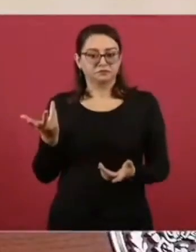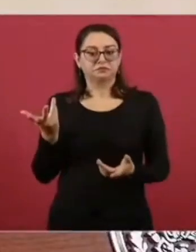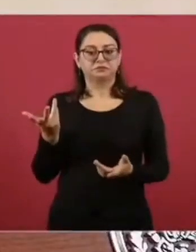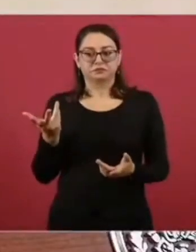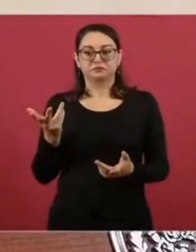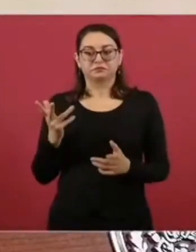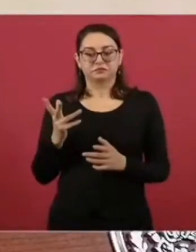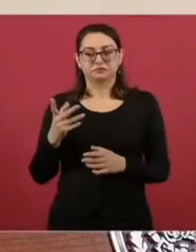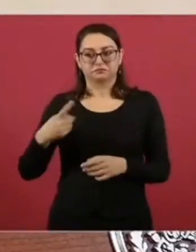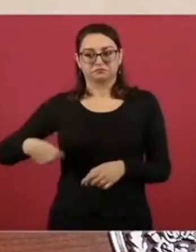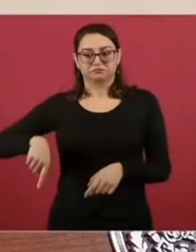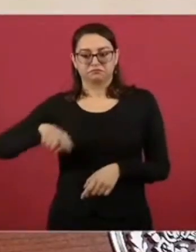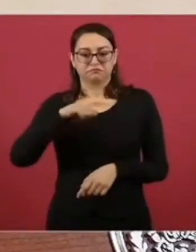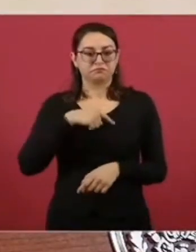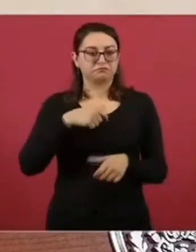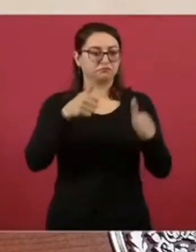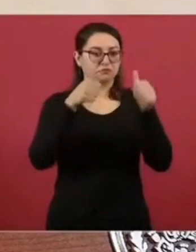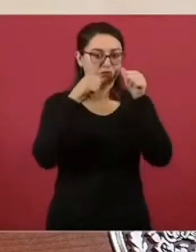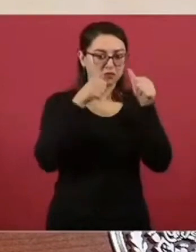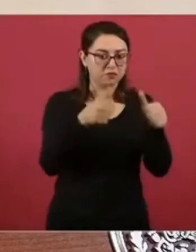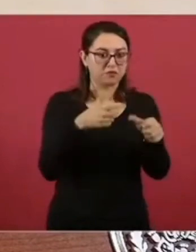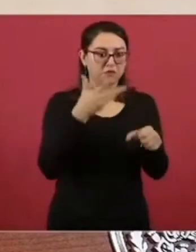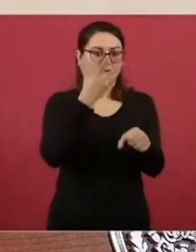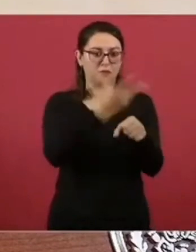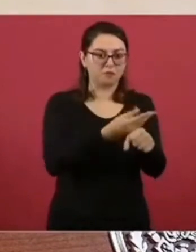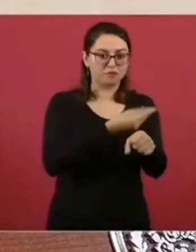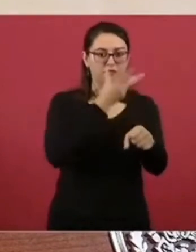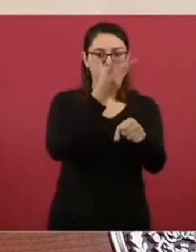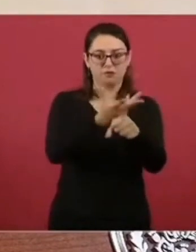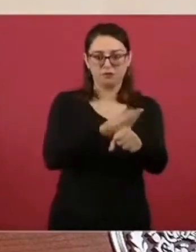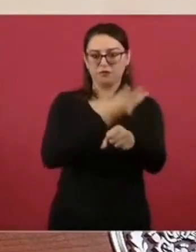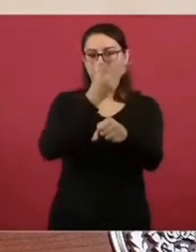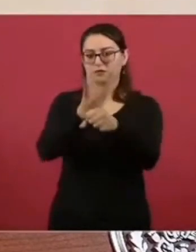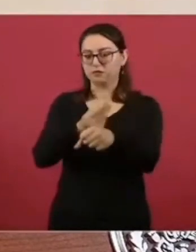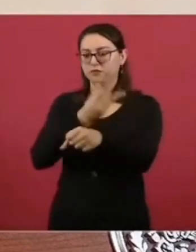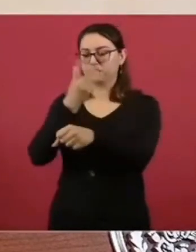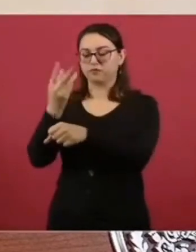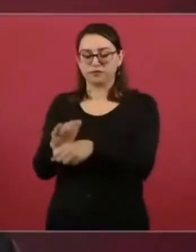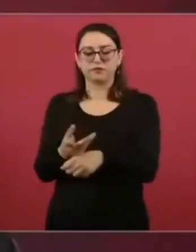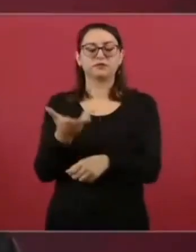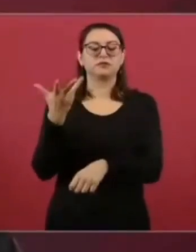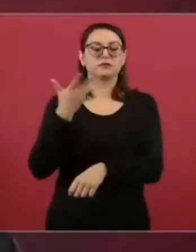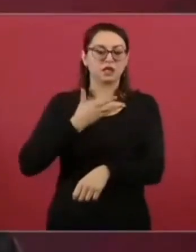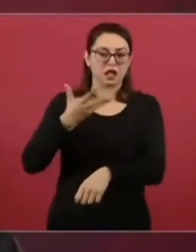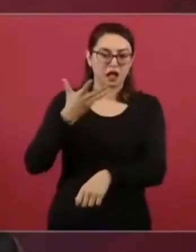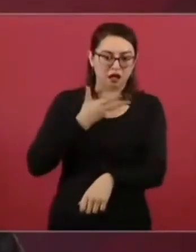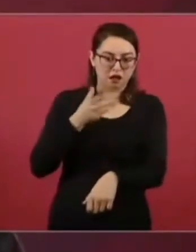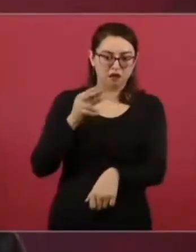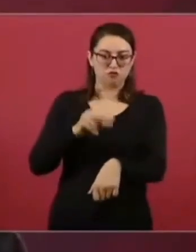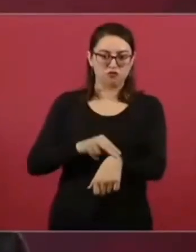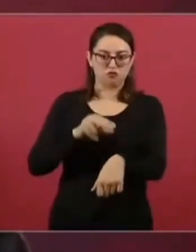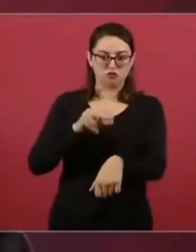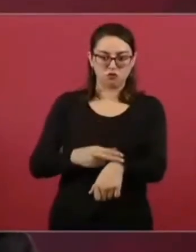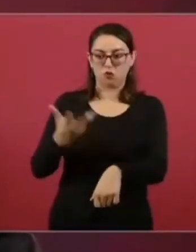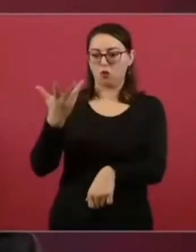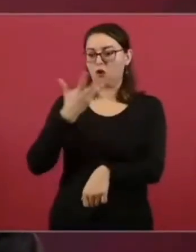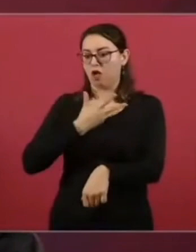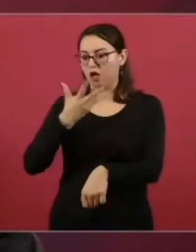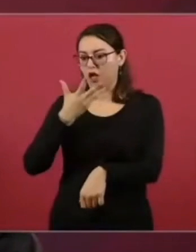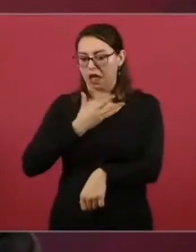médicos generales, especialistas, todo lo que no había.